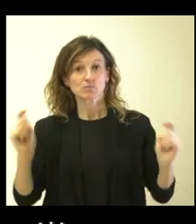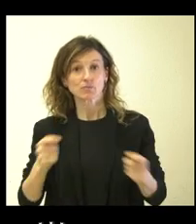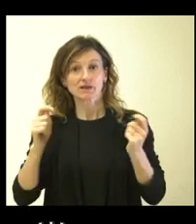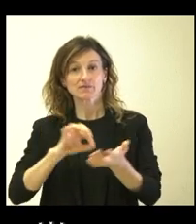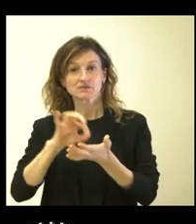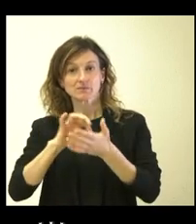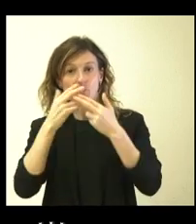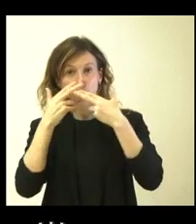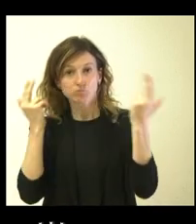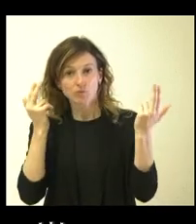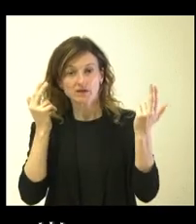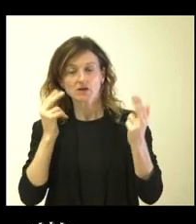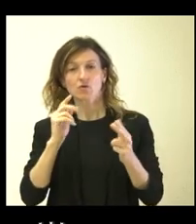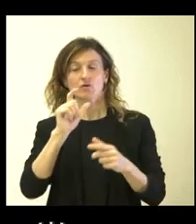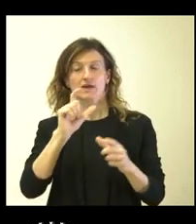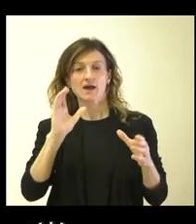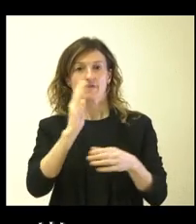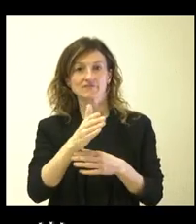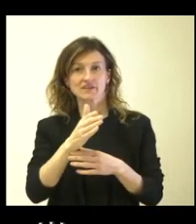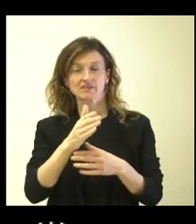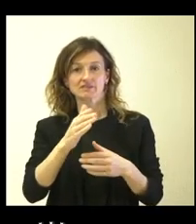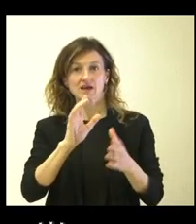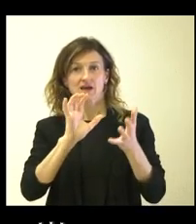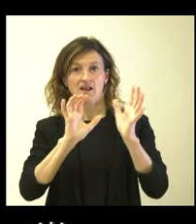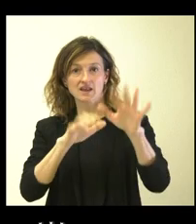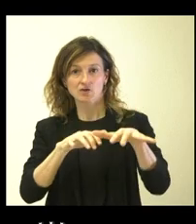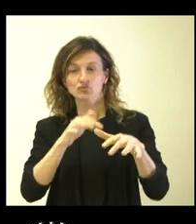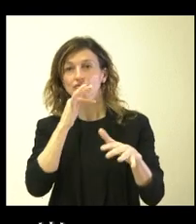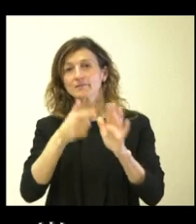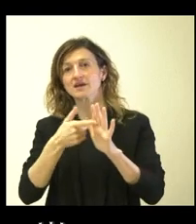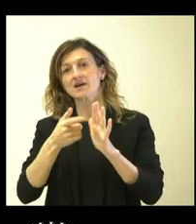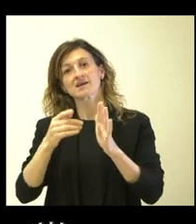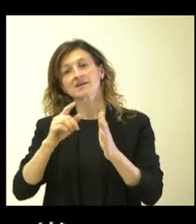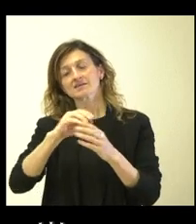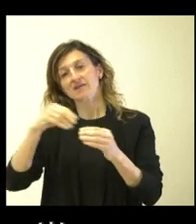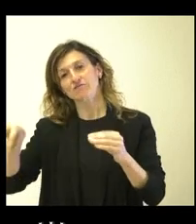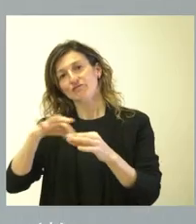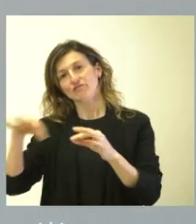público que afectan a León, que ahora mismo siguen estando fuera de esas ayudas. Gracias.